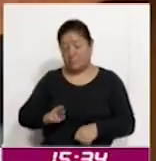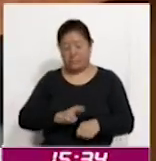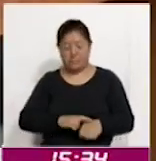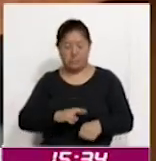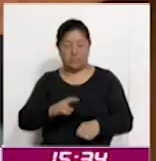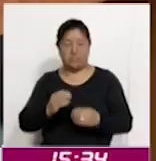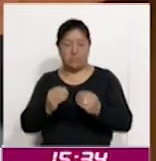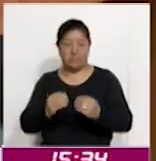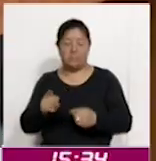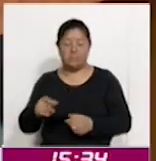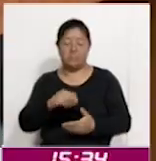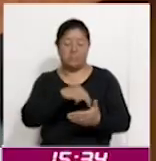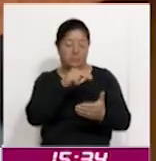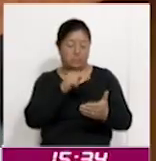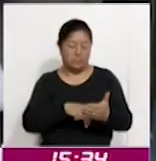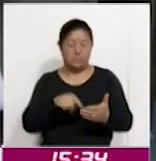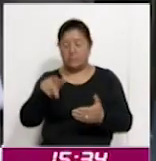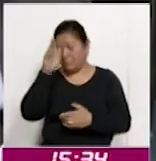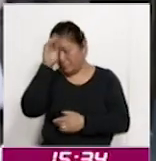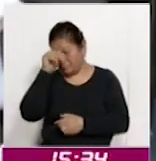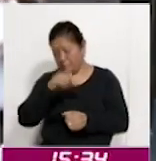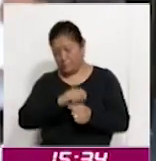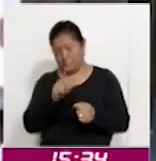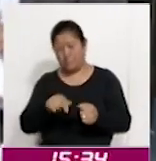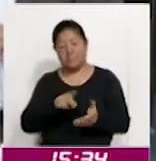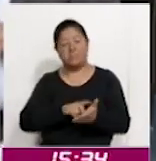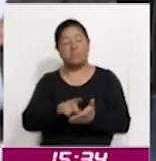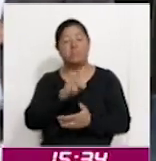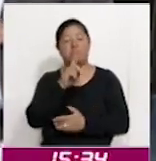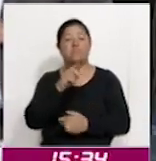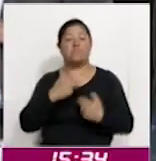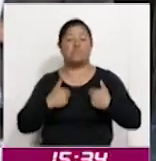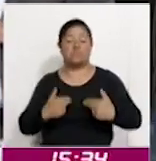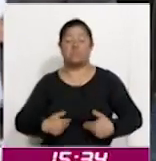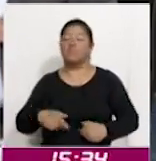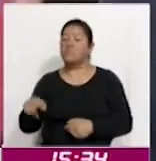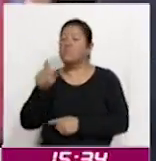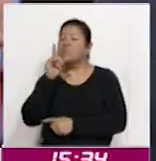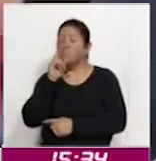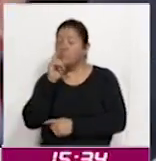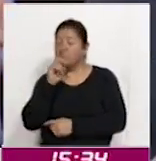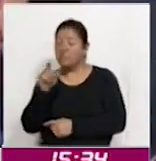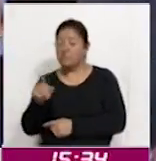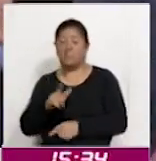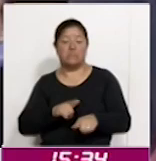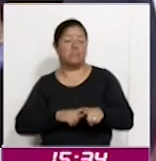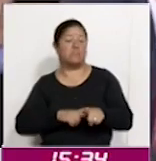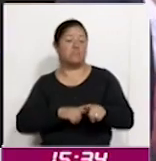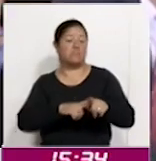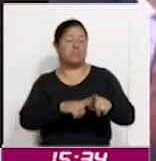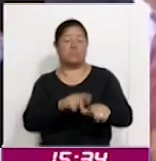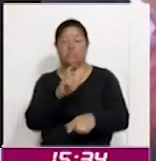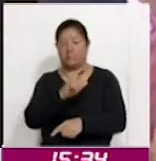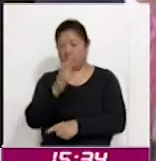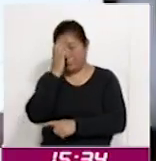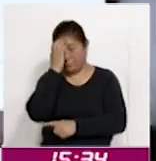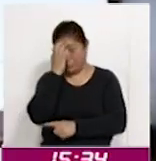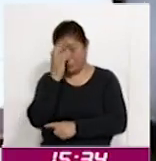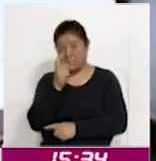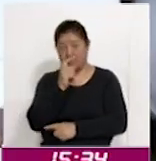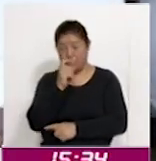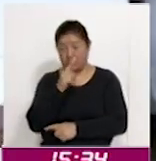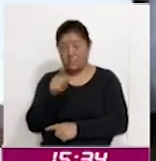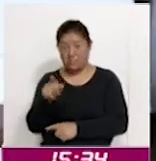Nacional por el Derecho Humano al Agua y la Sustentabilidad, donde se reconoce al vital líquido